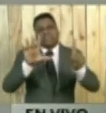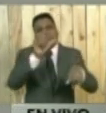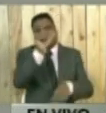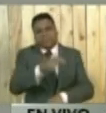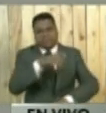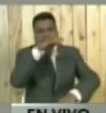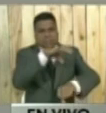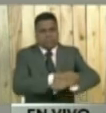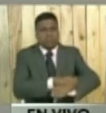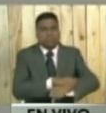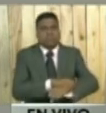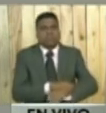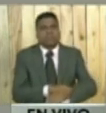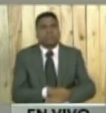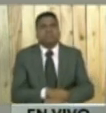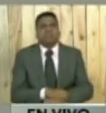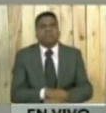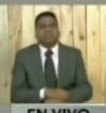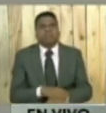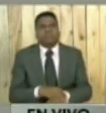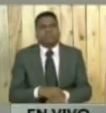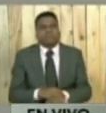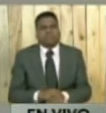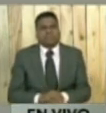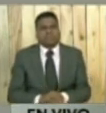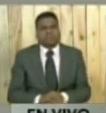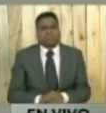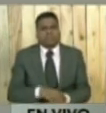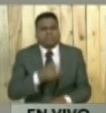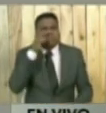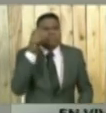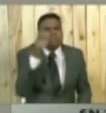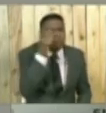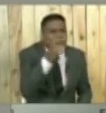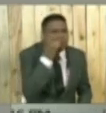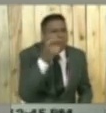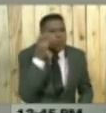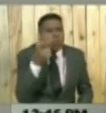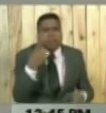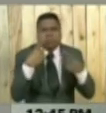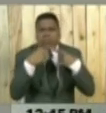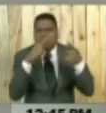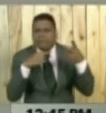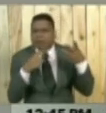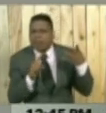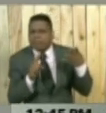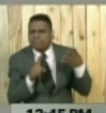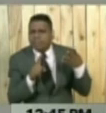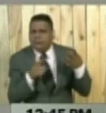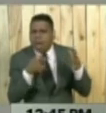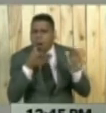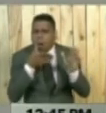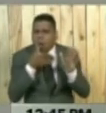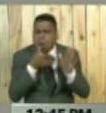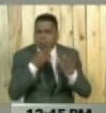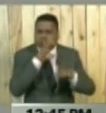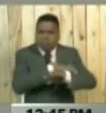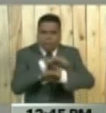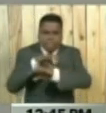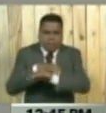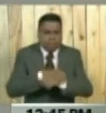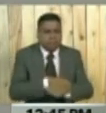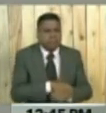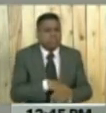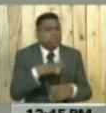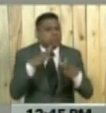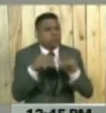que se encuentran solicitados por diferentes delitos y están siendo puestos a orden de la